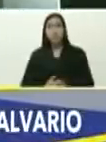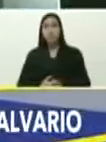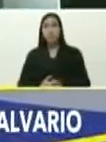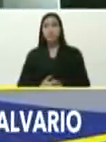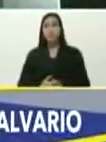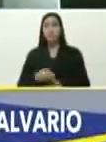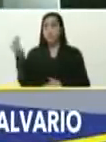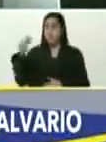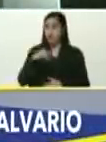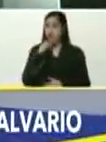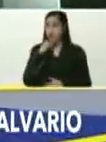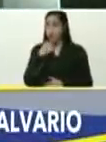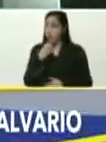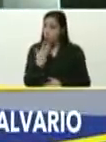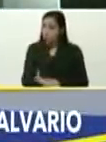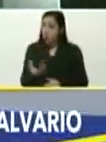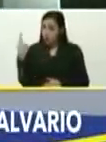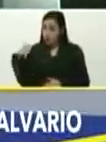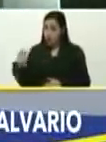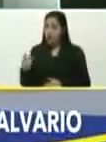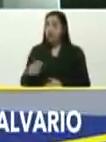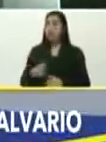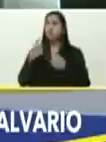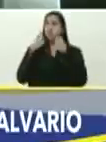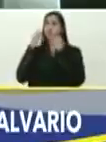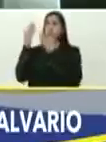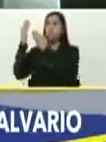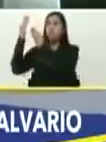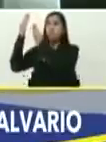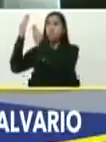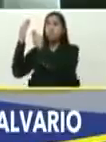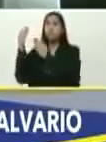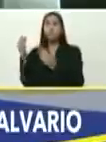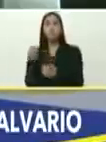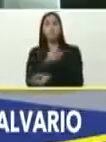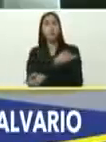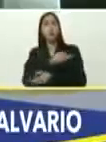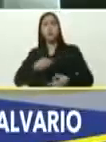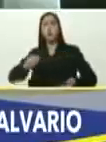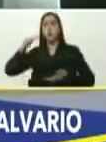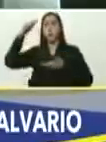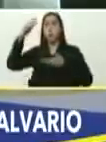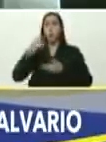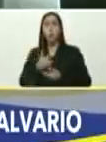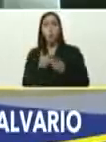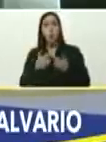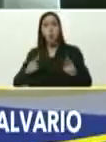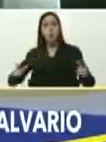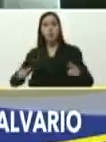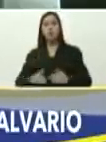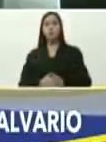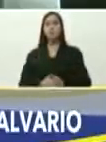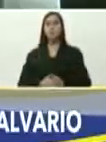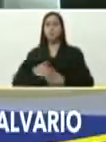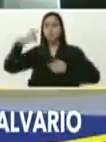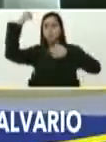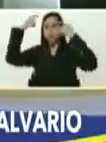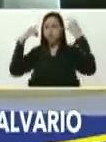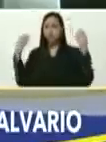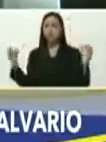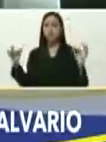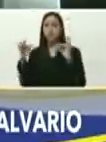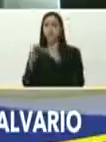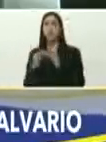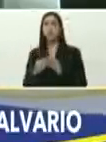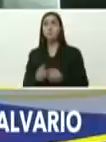qué otra información positiva, viendo ese mural maravilloso, del gran libertador Bolívar, y del comandante supremo,